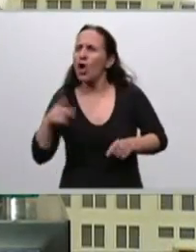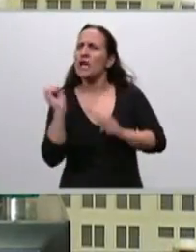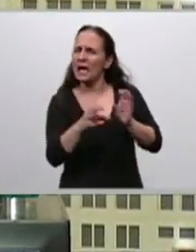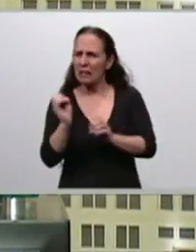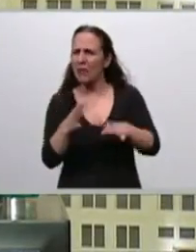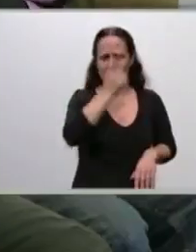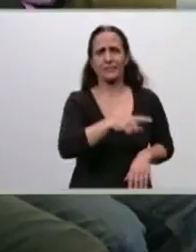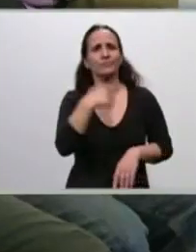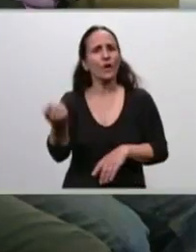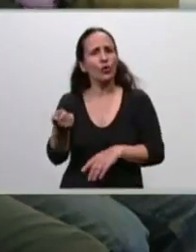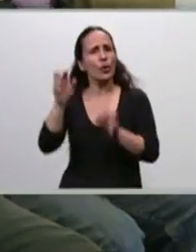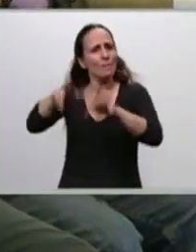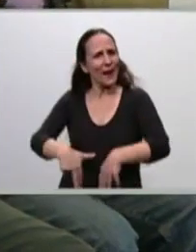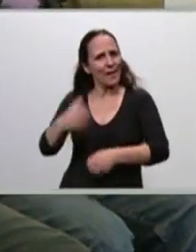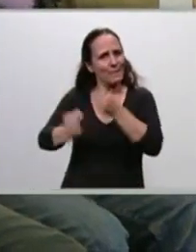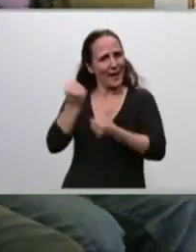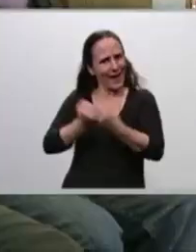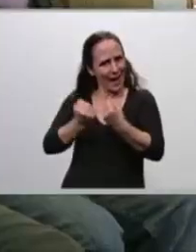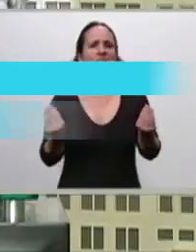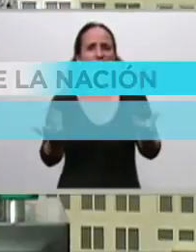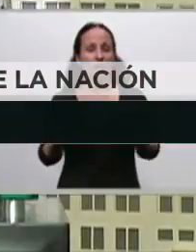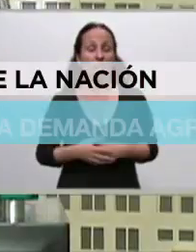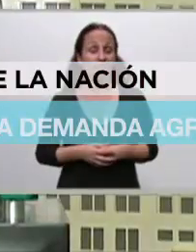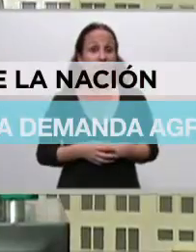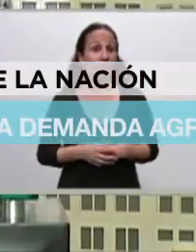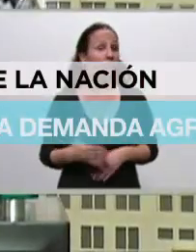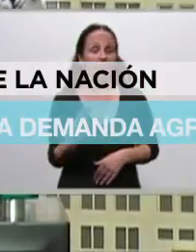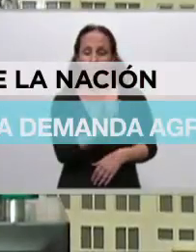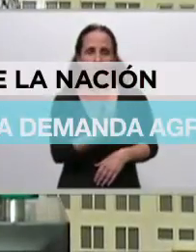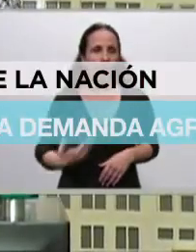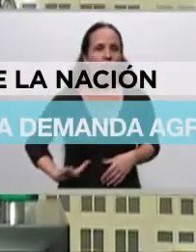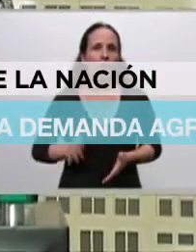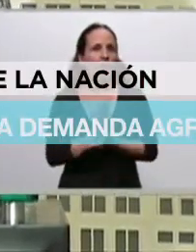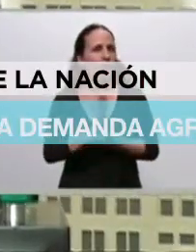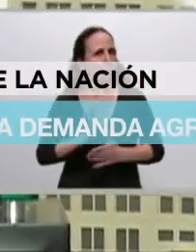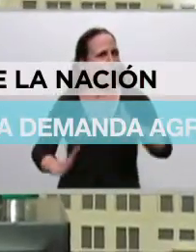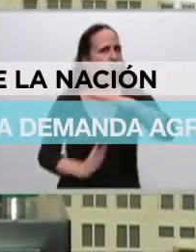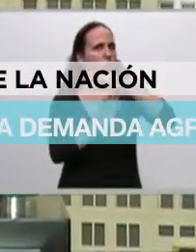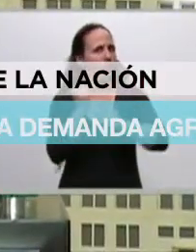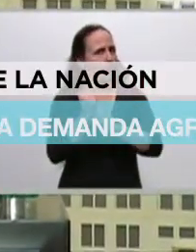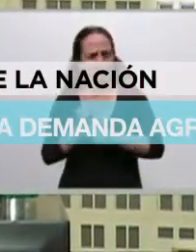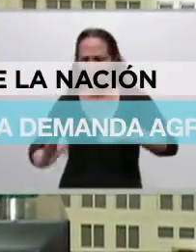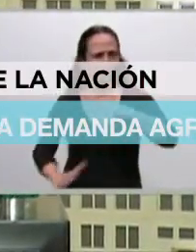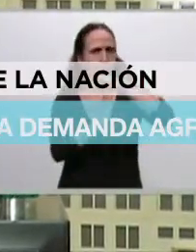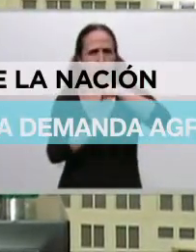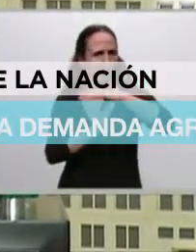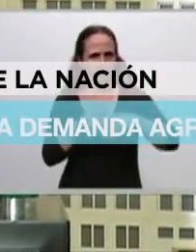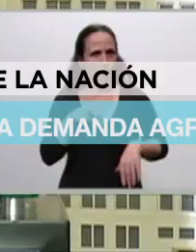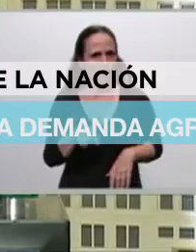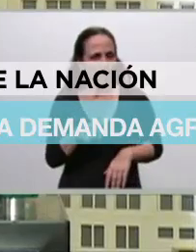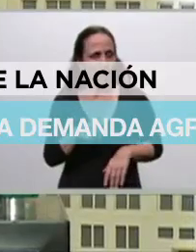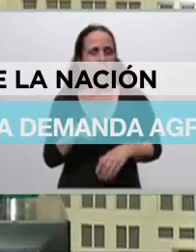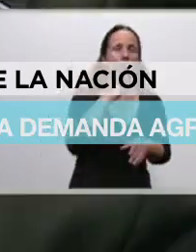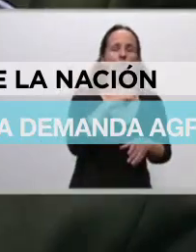siempre las haya. El Estado ha sido el gran actor en el tema de sostener la